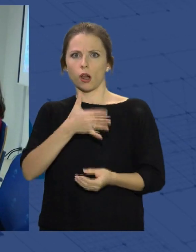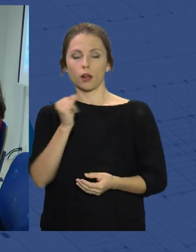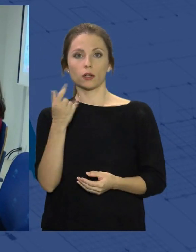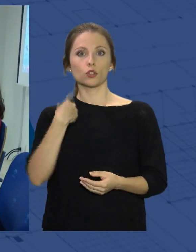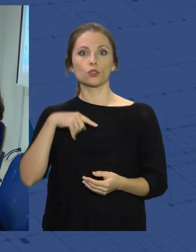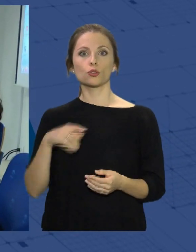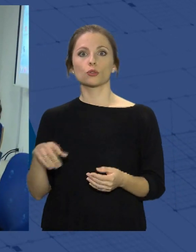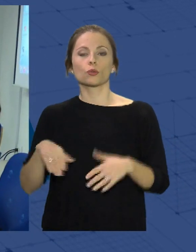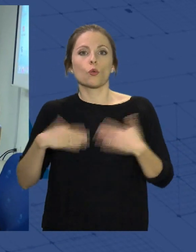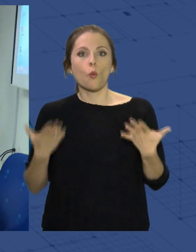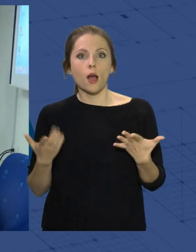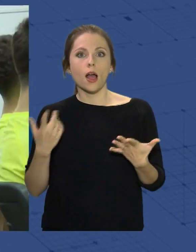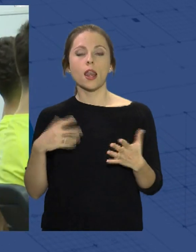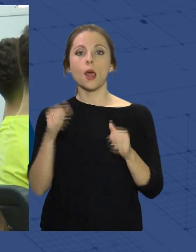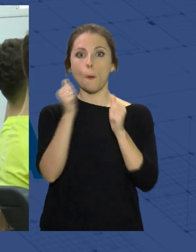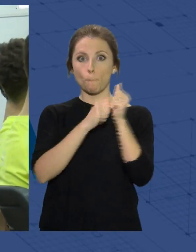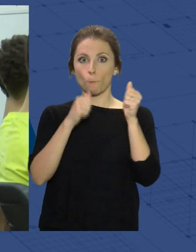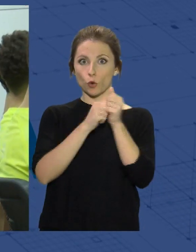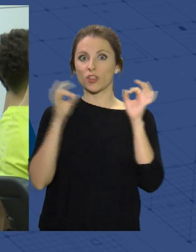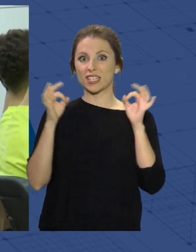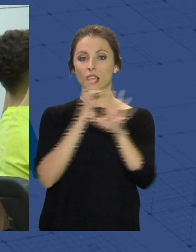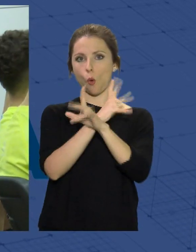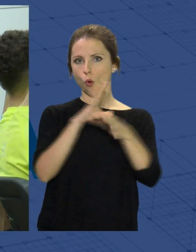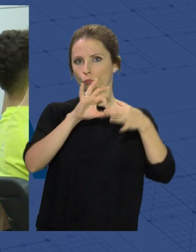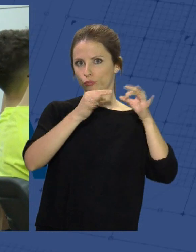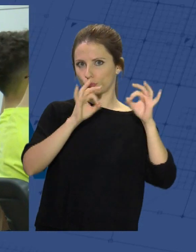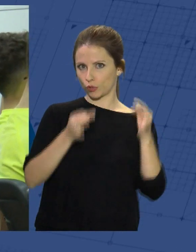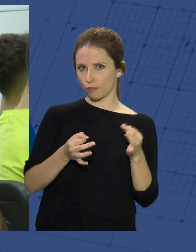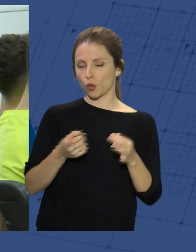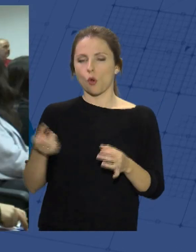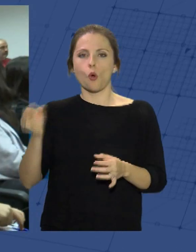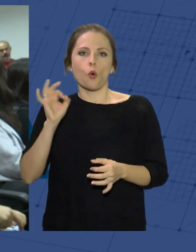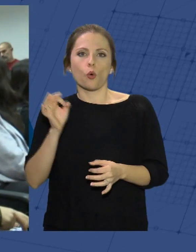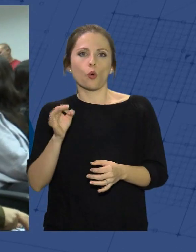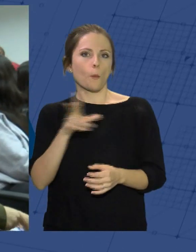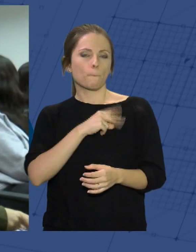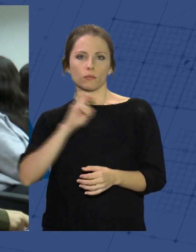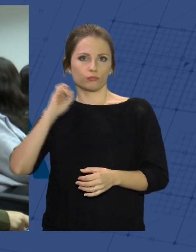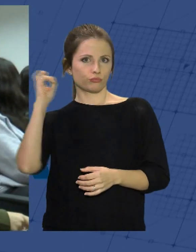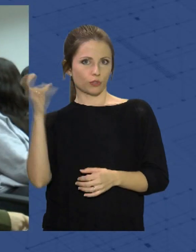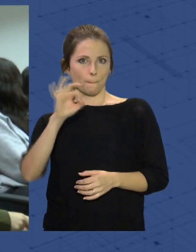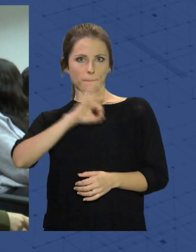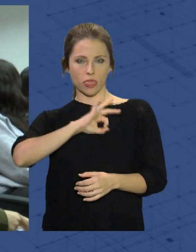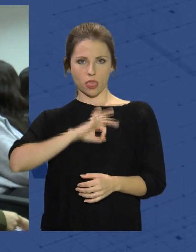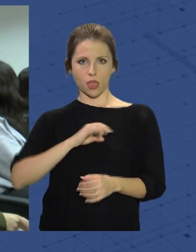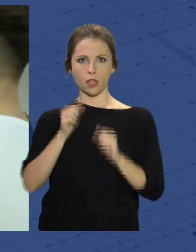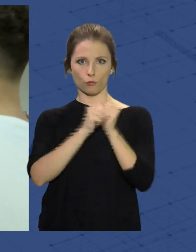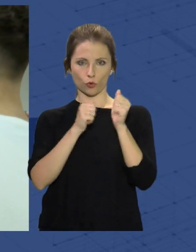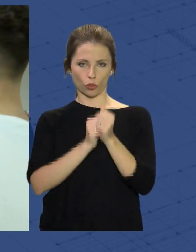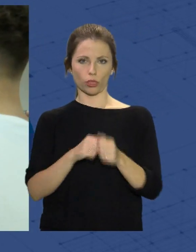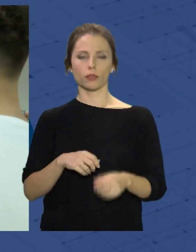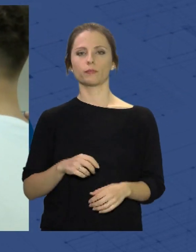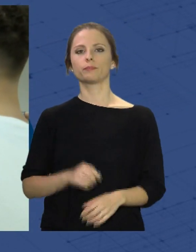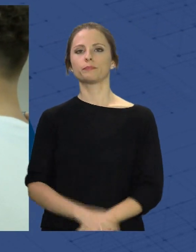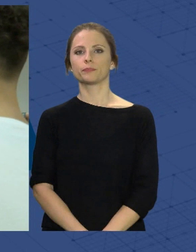un bronce en los Juegos Olímpicos, otro bronce en el Campeonato del Mundo, una Champions, dos ligas de España y tres de Rumanía.